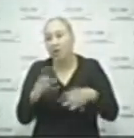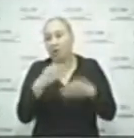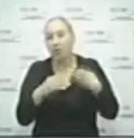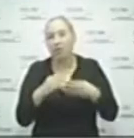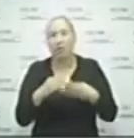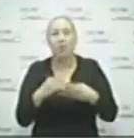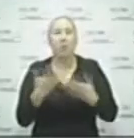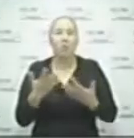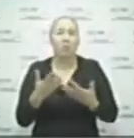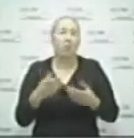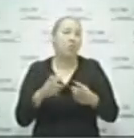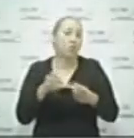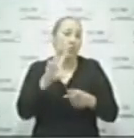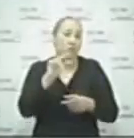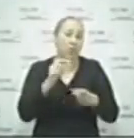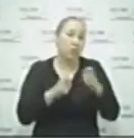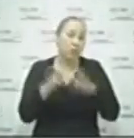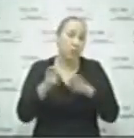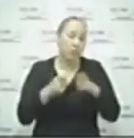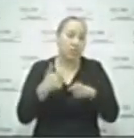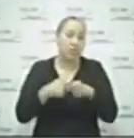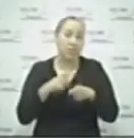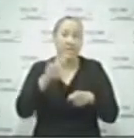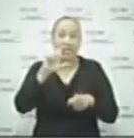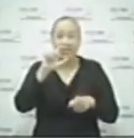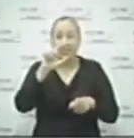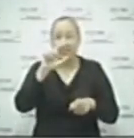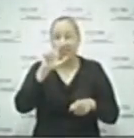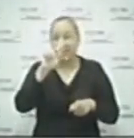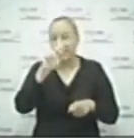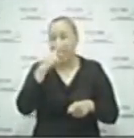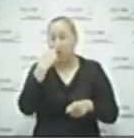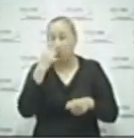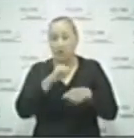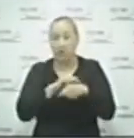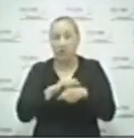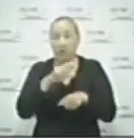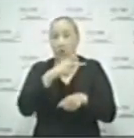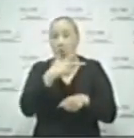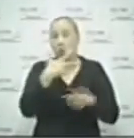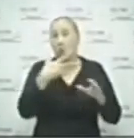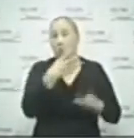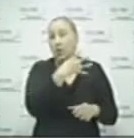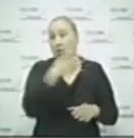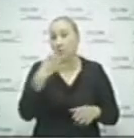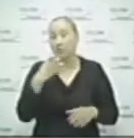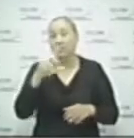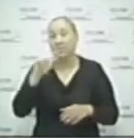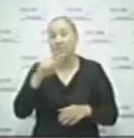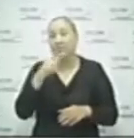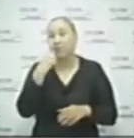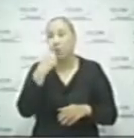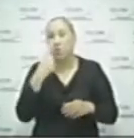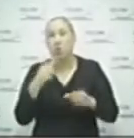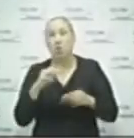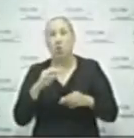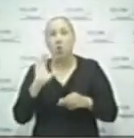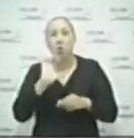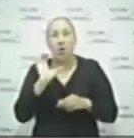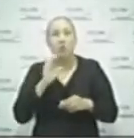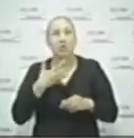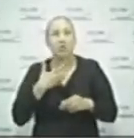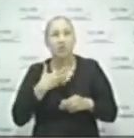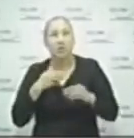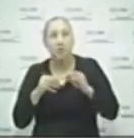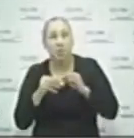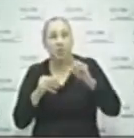Basta un dato, en la semana 31 del año pasado, tuvimos 470 casos en el punto álgido de la pandemia. Este año,